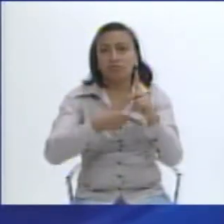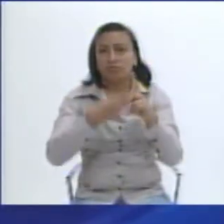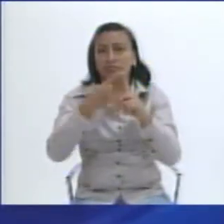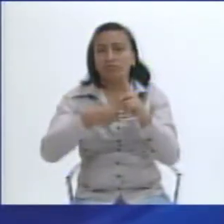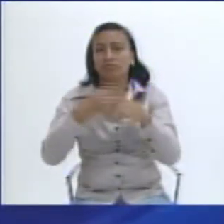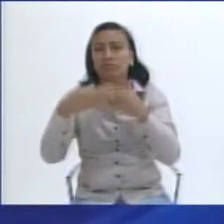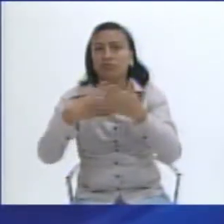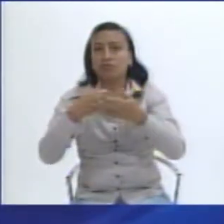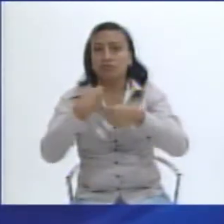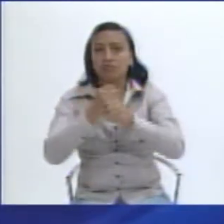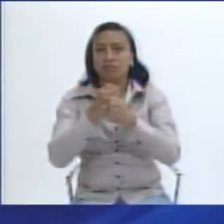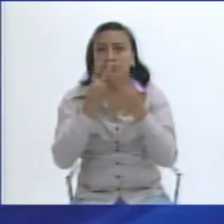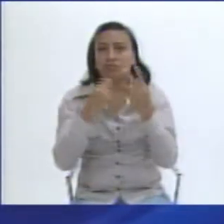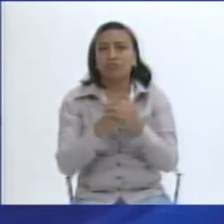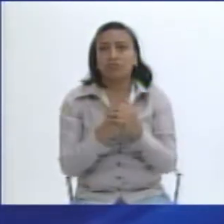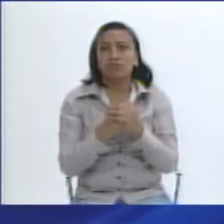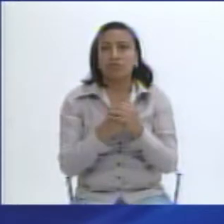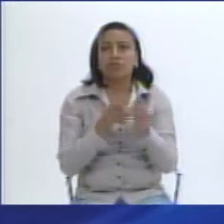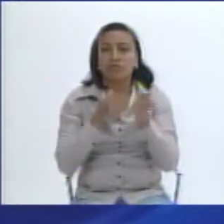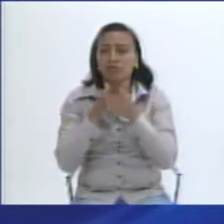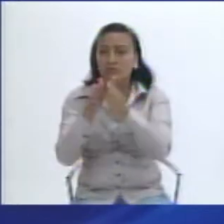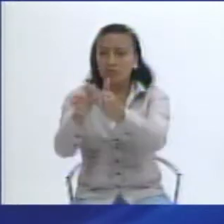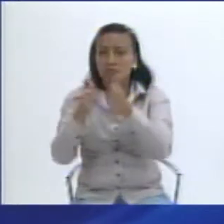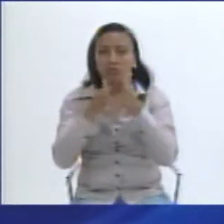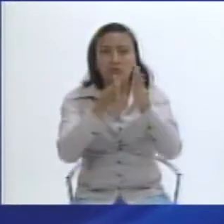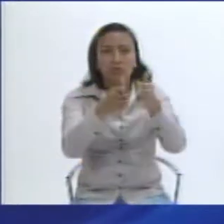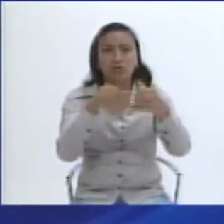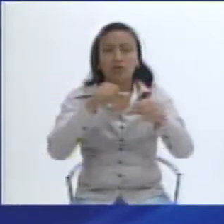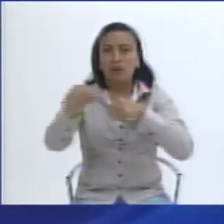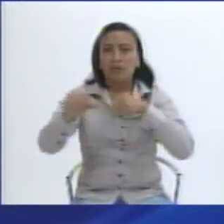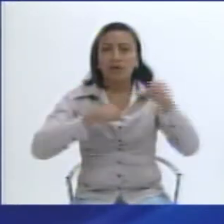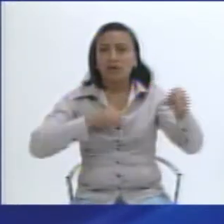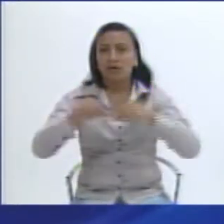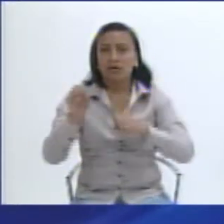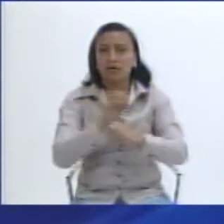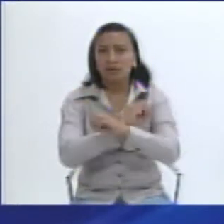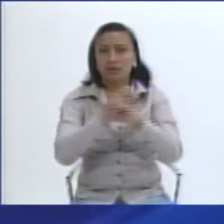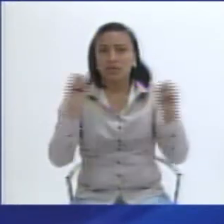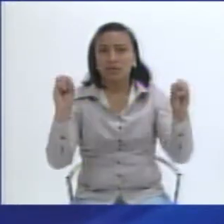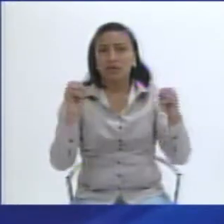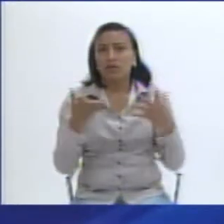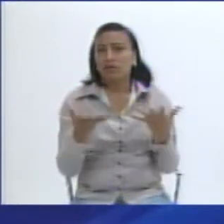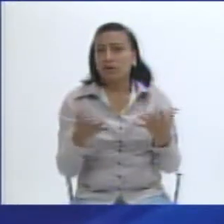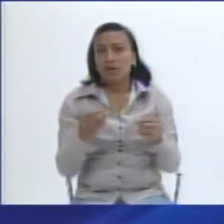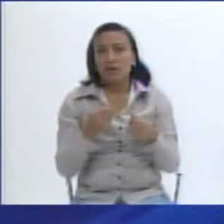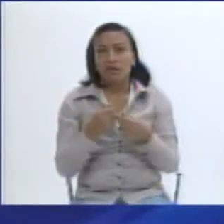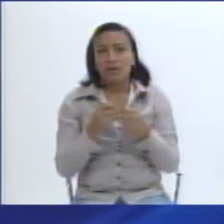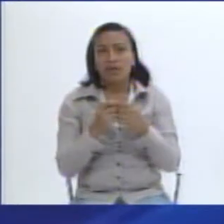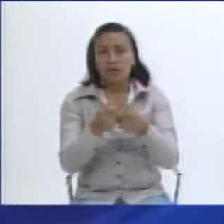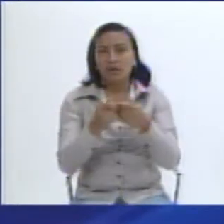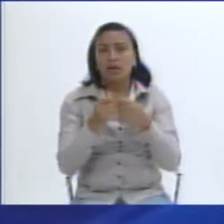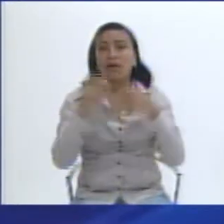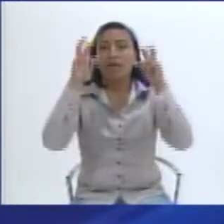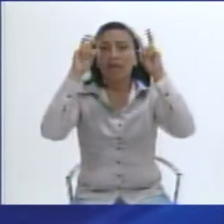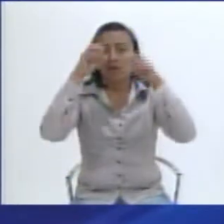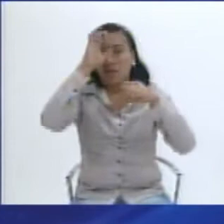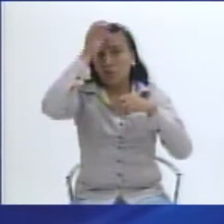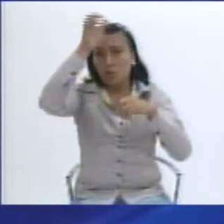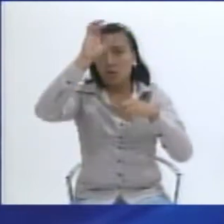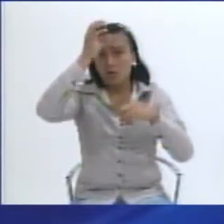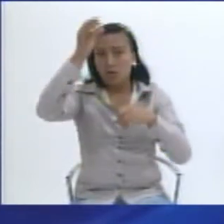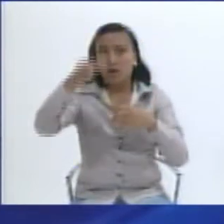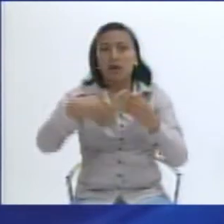su competencia, el tema de cementerios no administra ni un solo cementerio. En el tema cultural hemos tenido